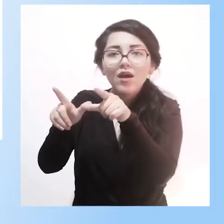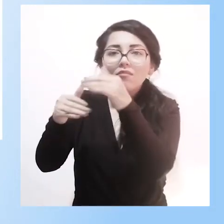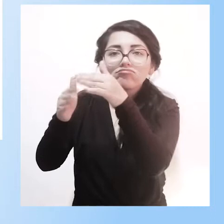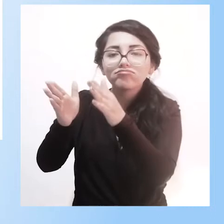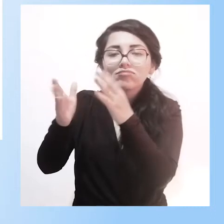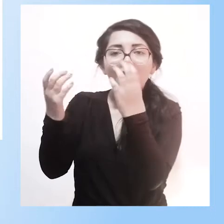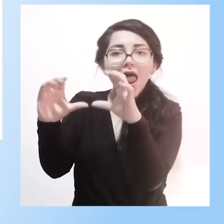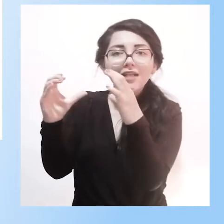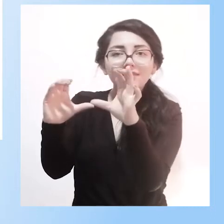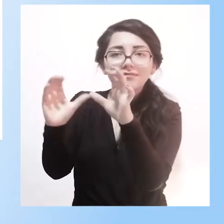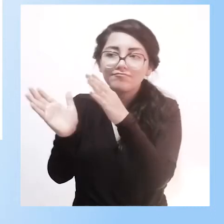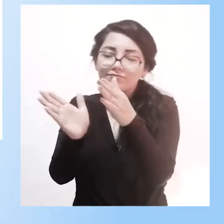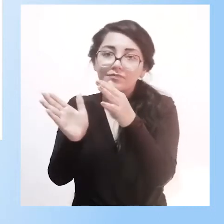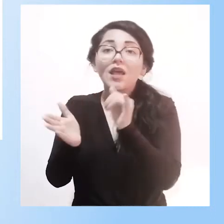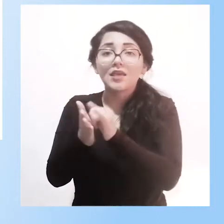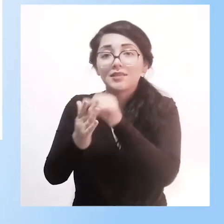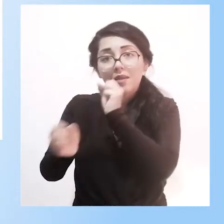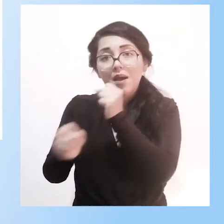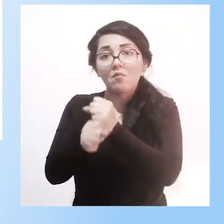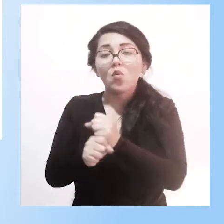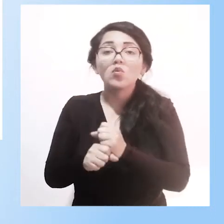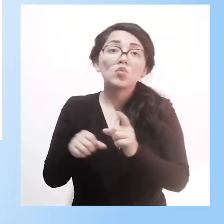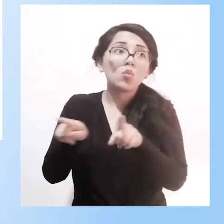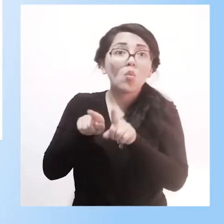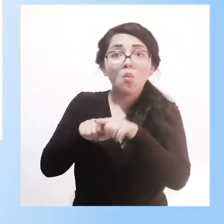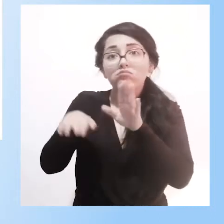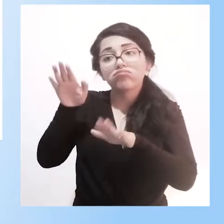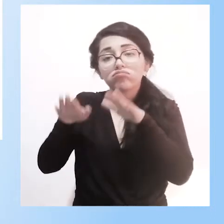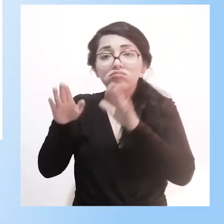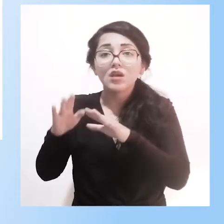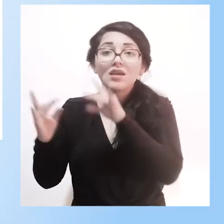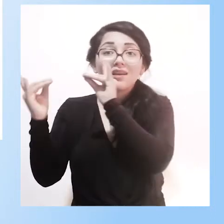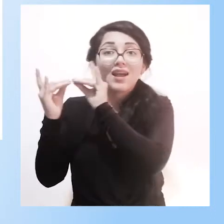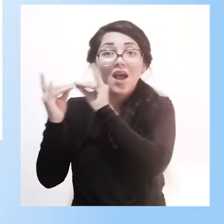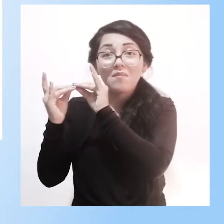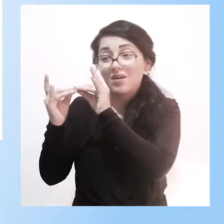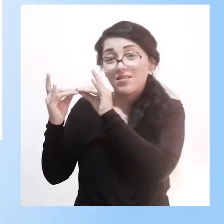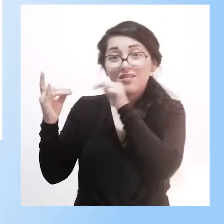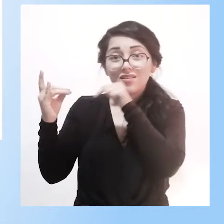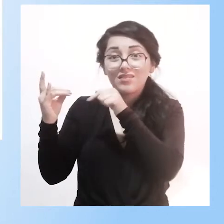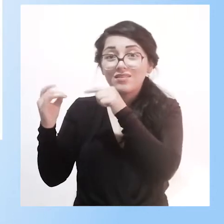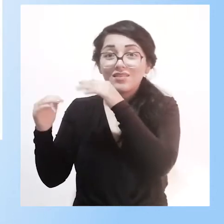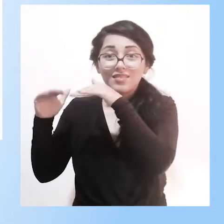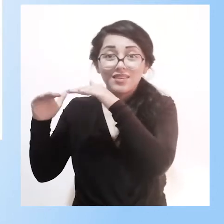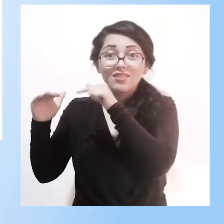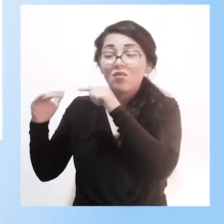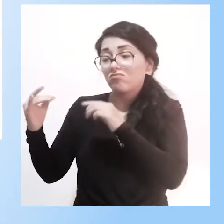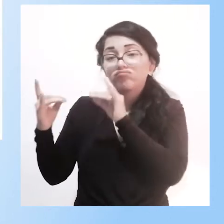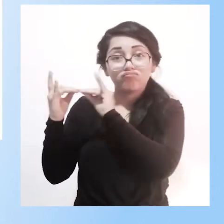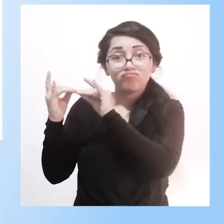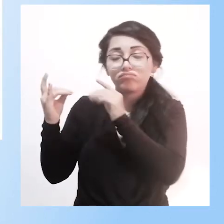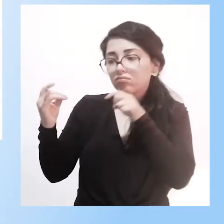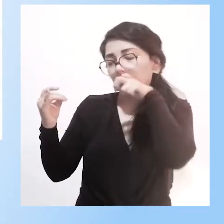a pie de cama, trabajamos en la sala y trabajamos en todas las